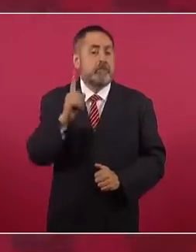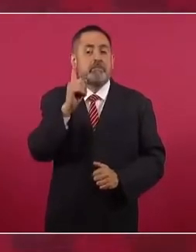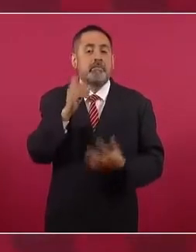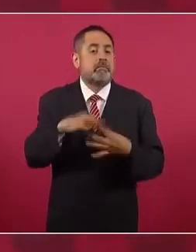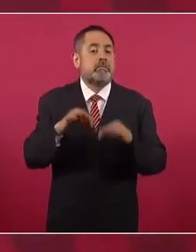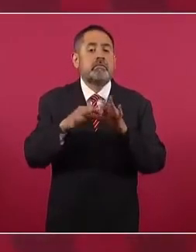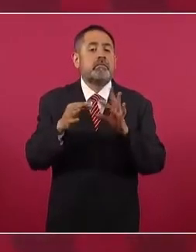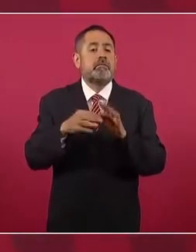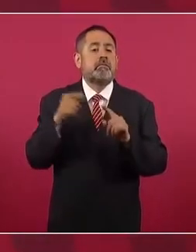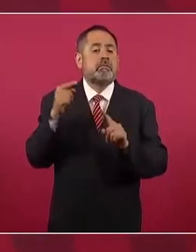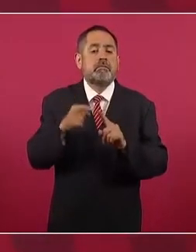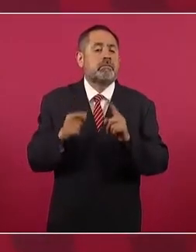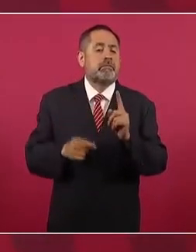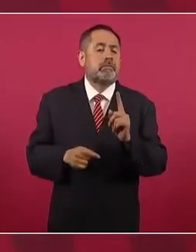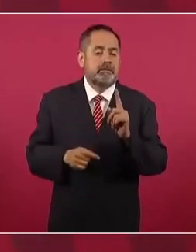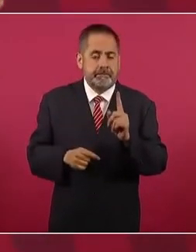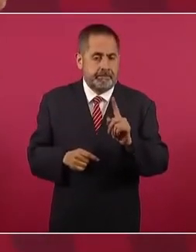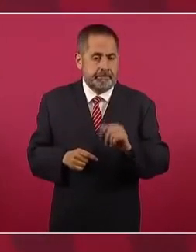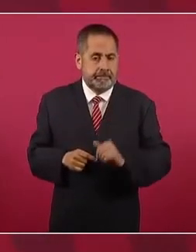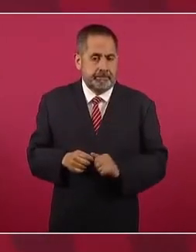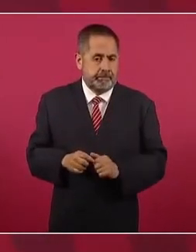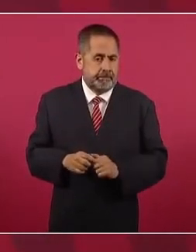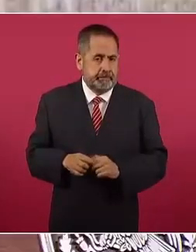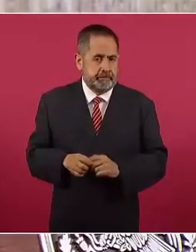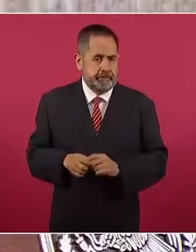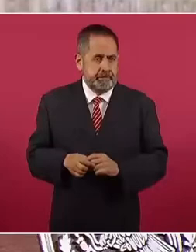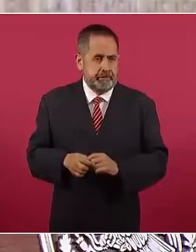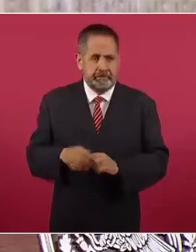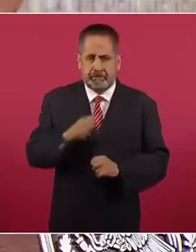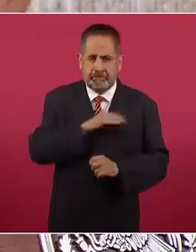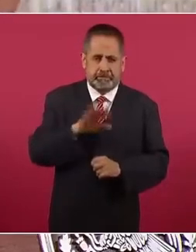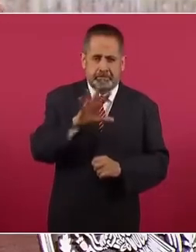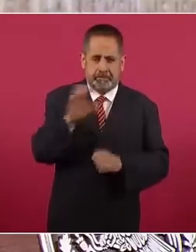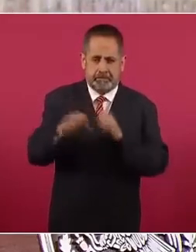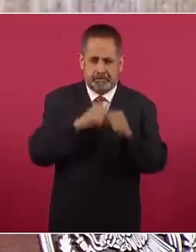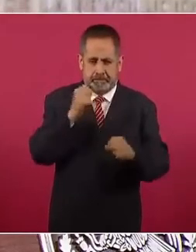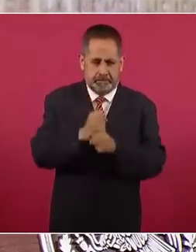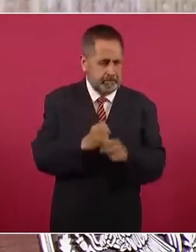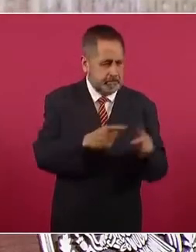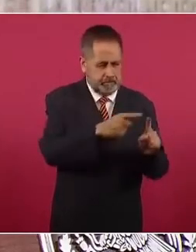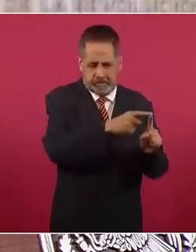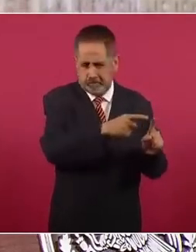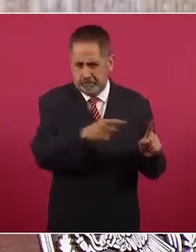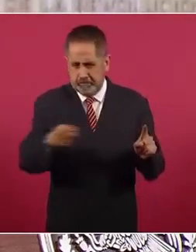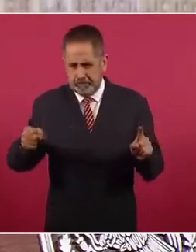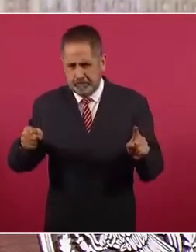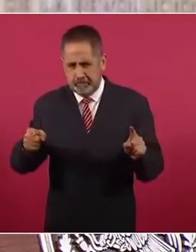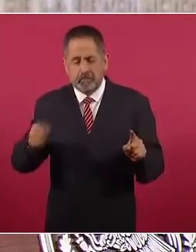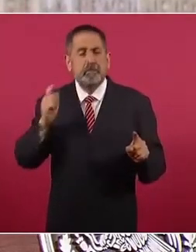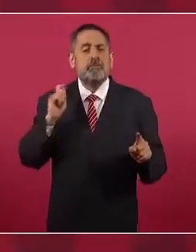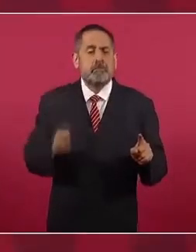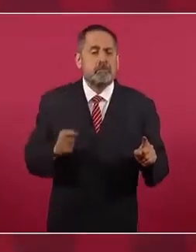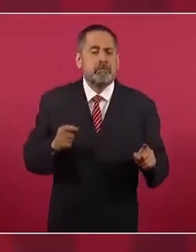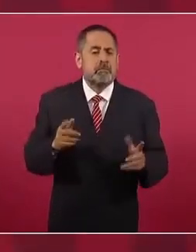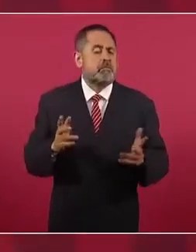en cinco siglos, 500 años, nunca